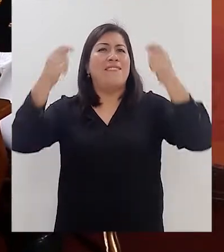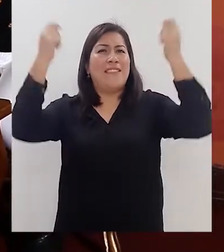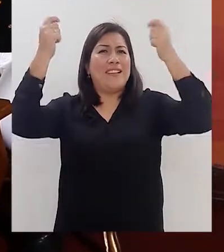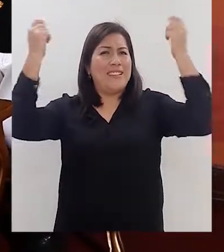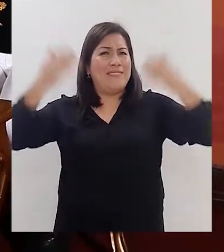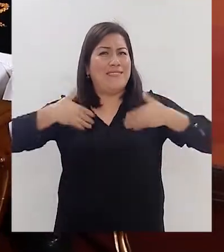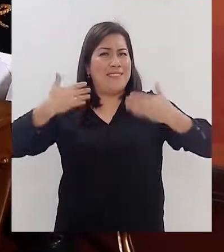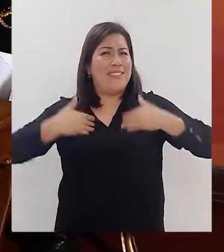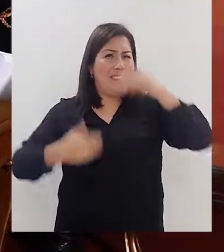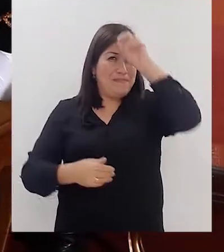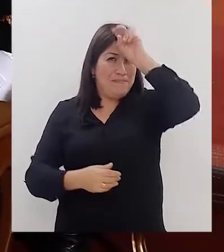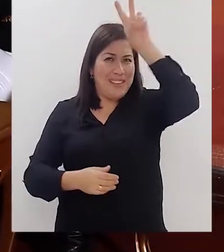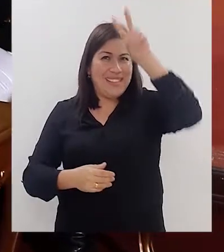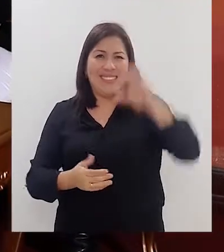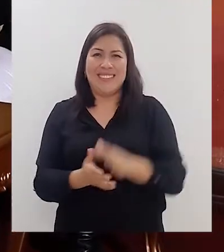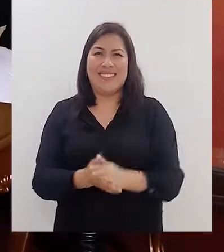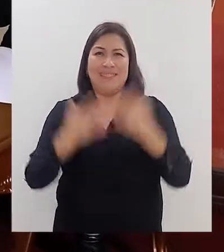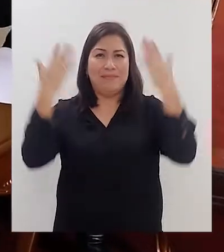parte!